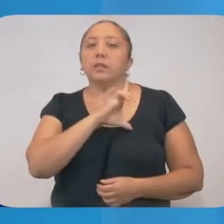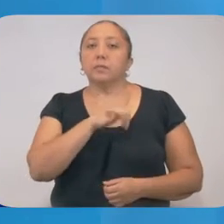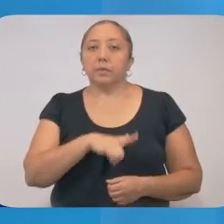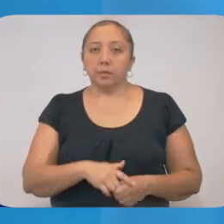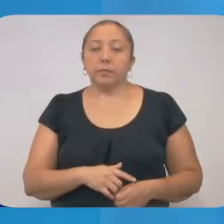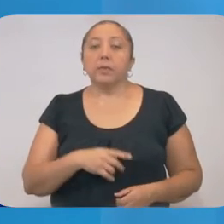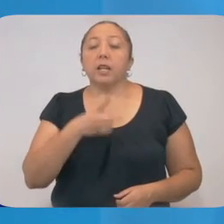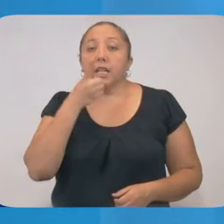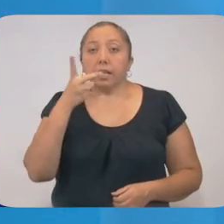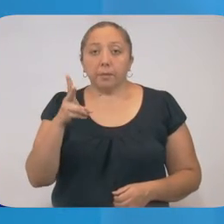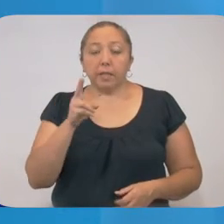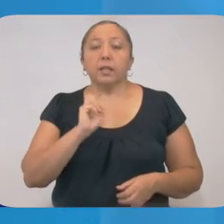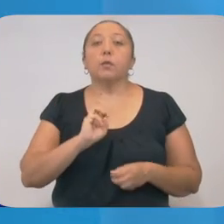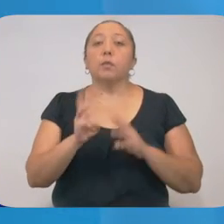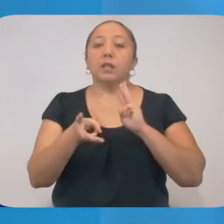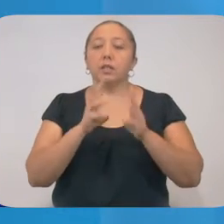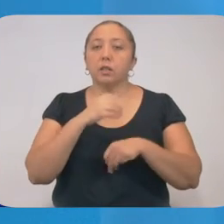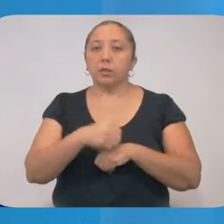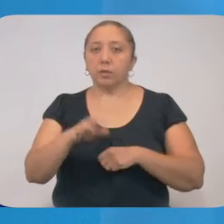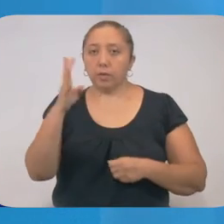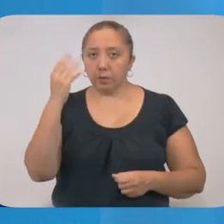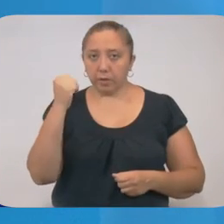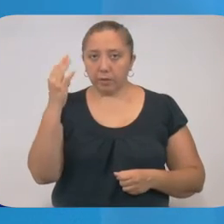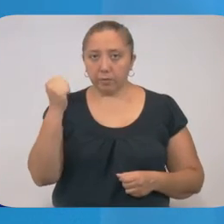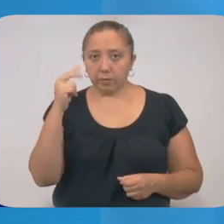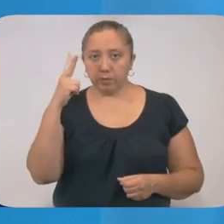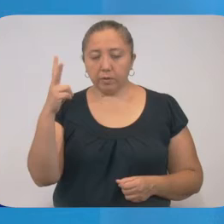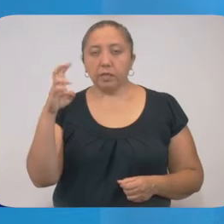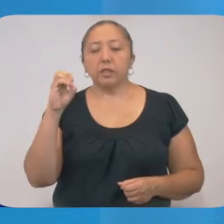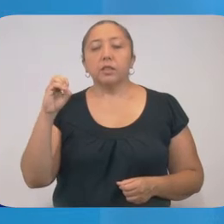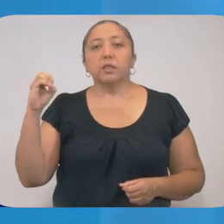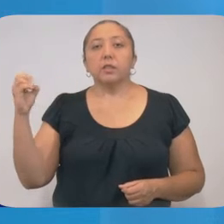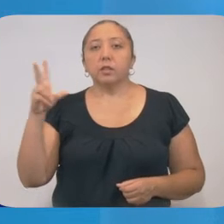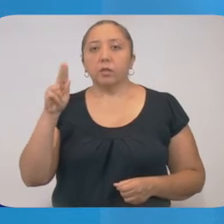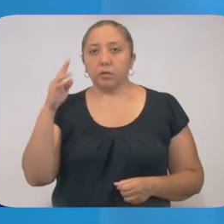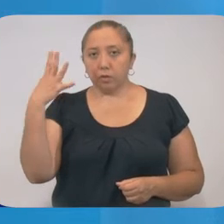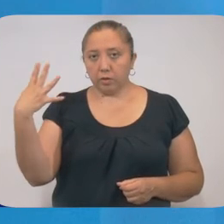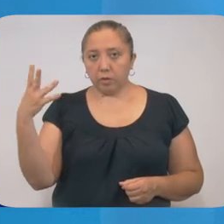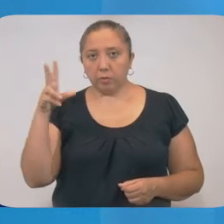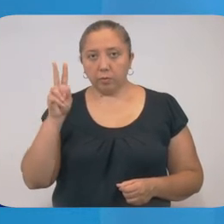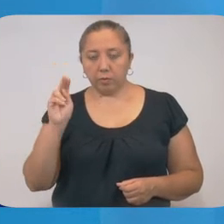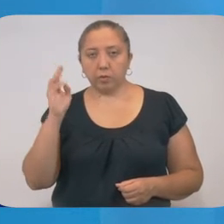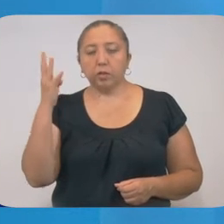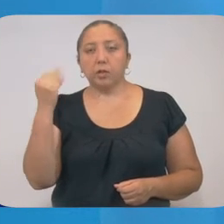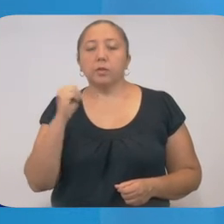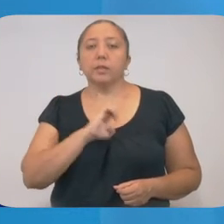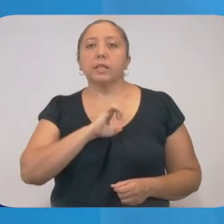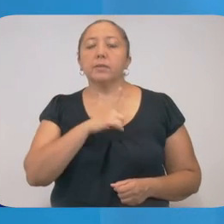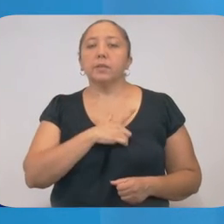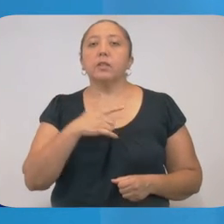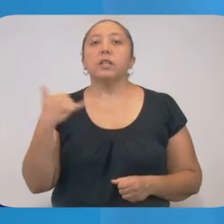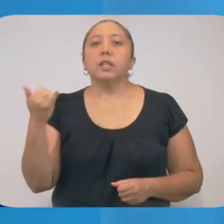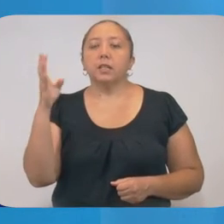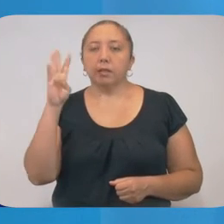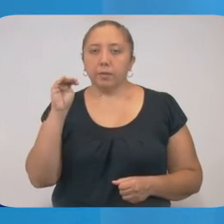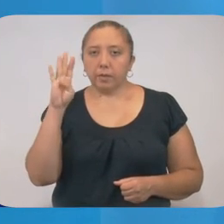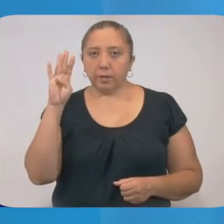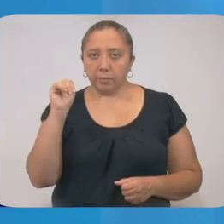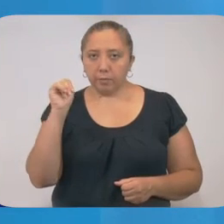El chat de WhatsApp en el número 9992-008489 en español y